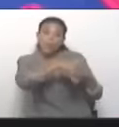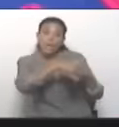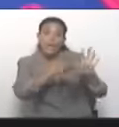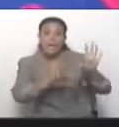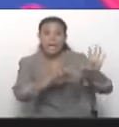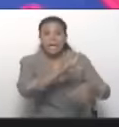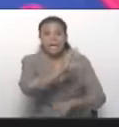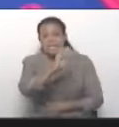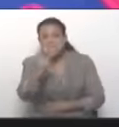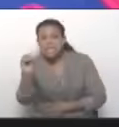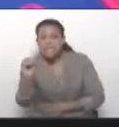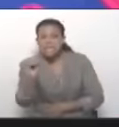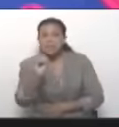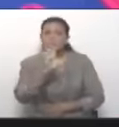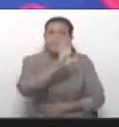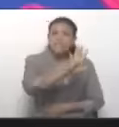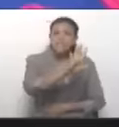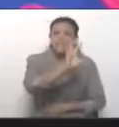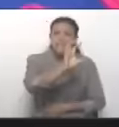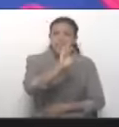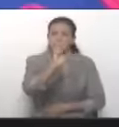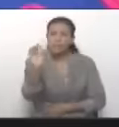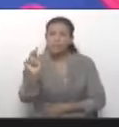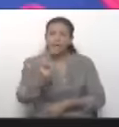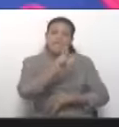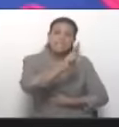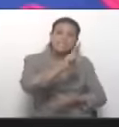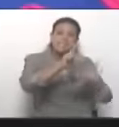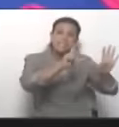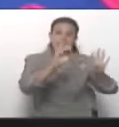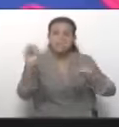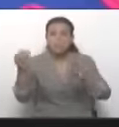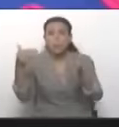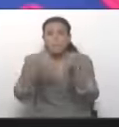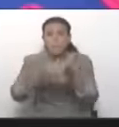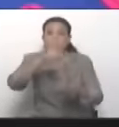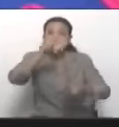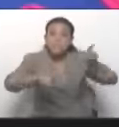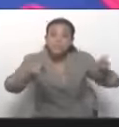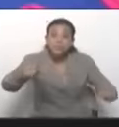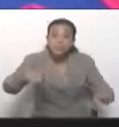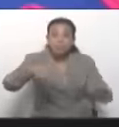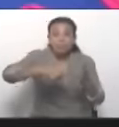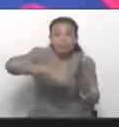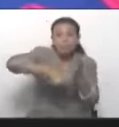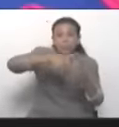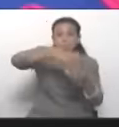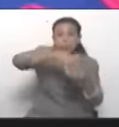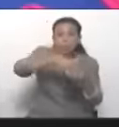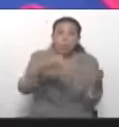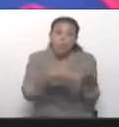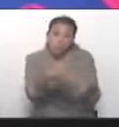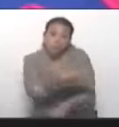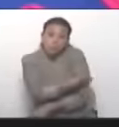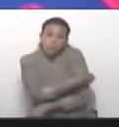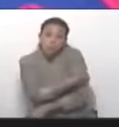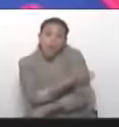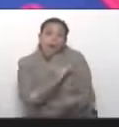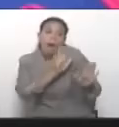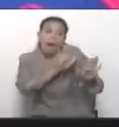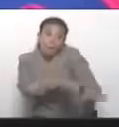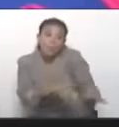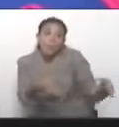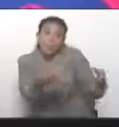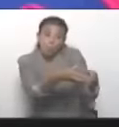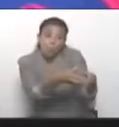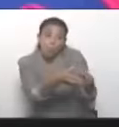550 mil a 700 mil electores opositores que apoyan